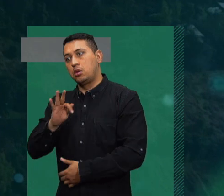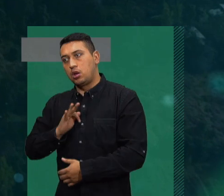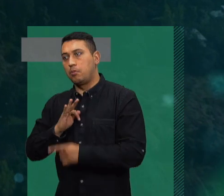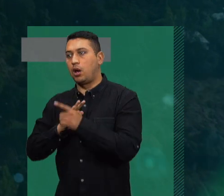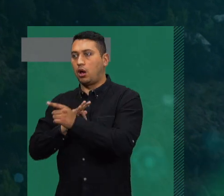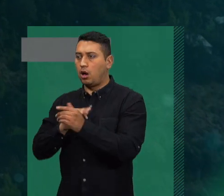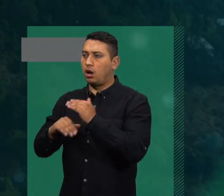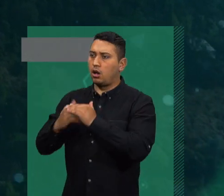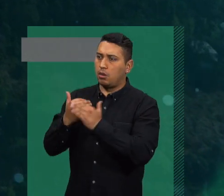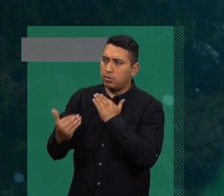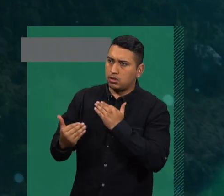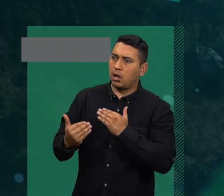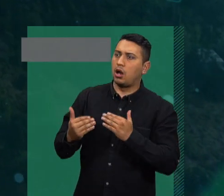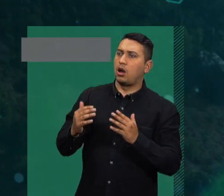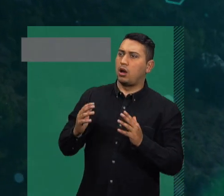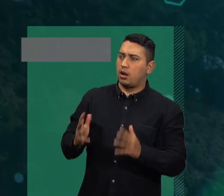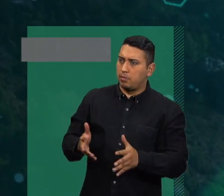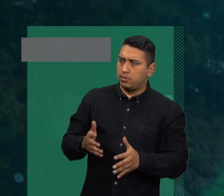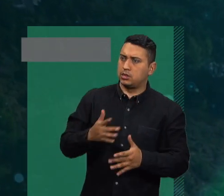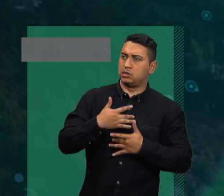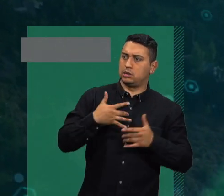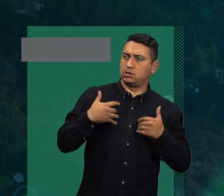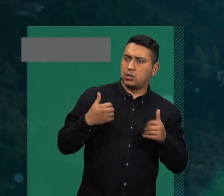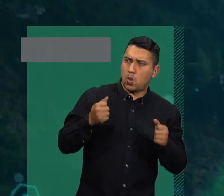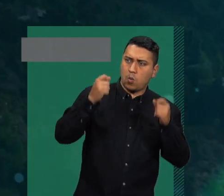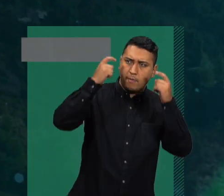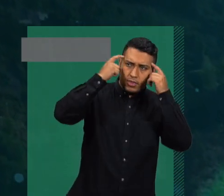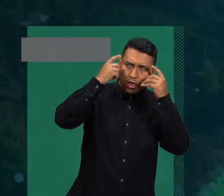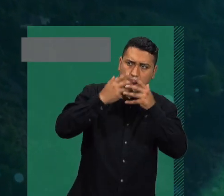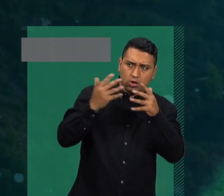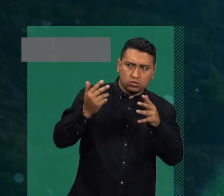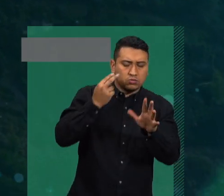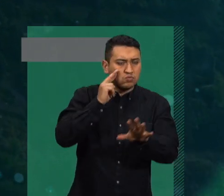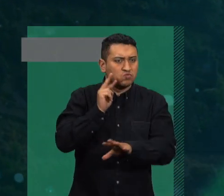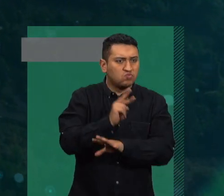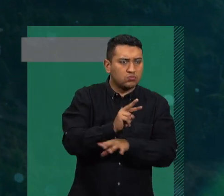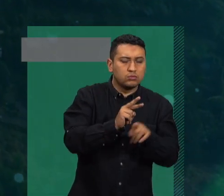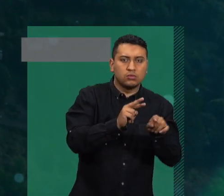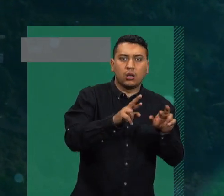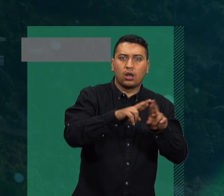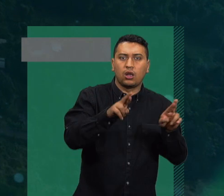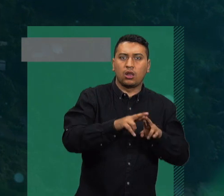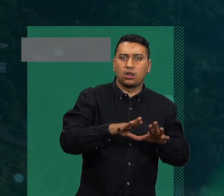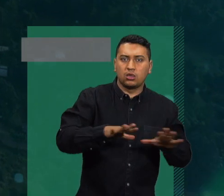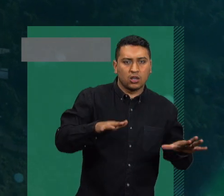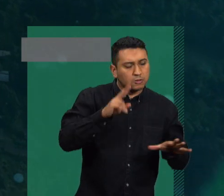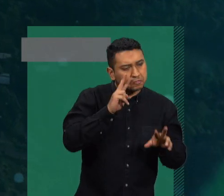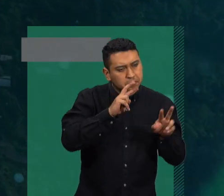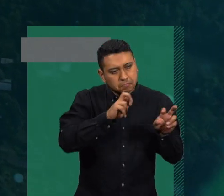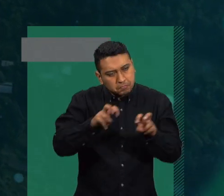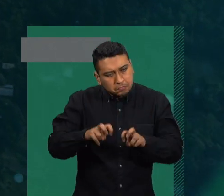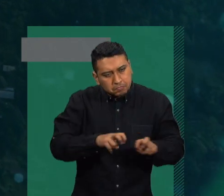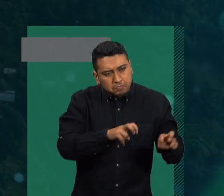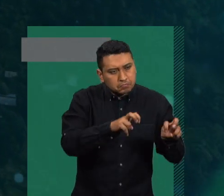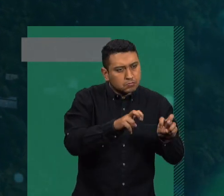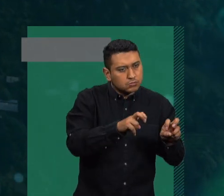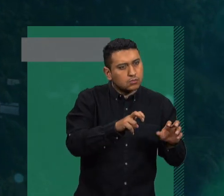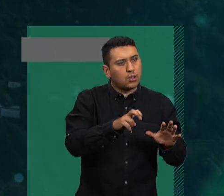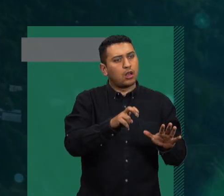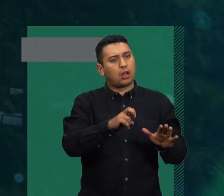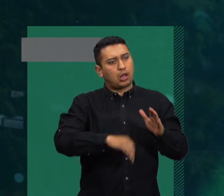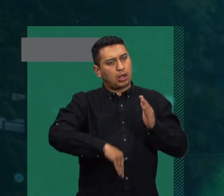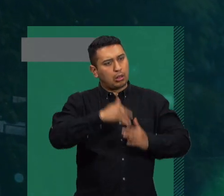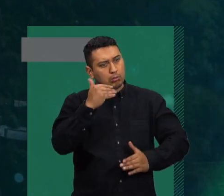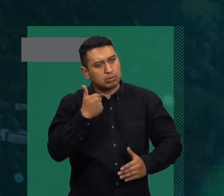por salud mental y también por internet, como que en internet hay muchos productos sobre salud mental y ahí empiezo a encontrar categorías y